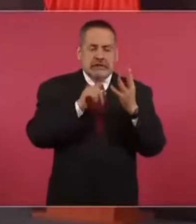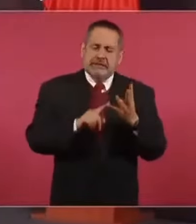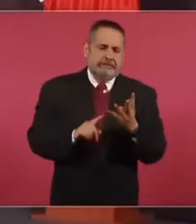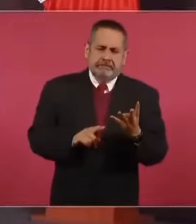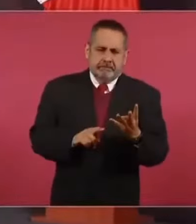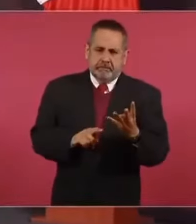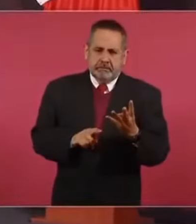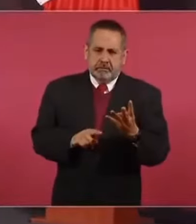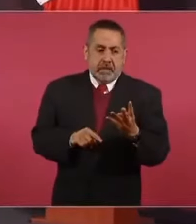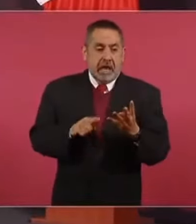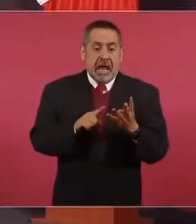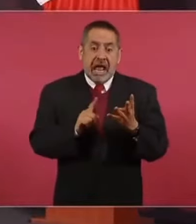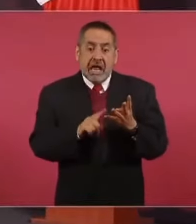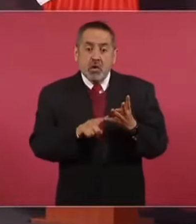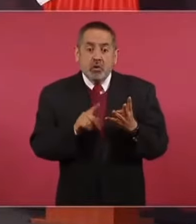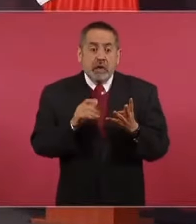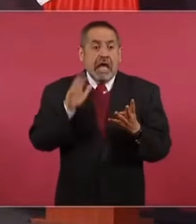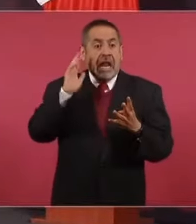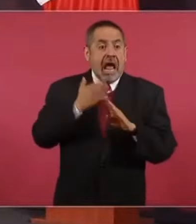Eran los que mandaban.